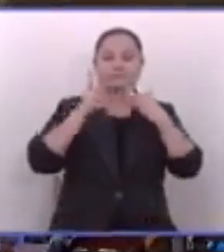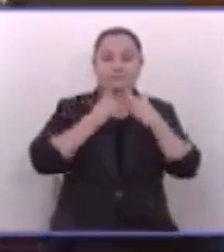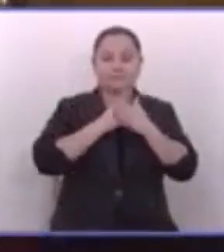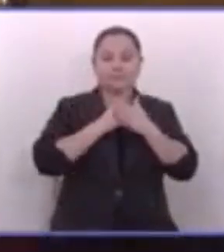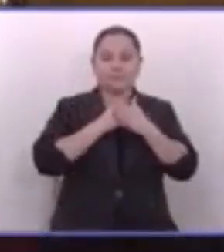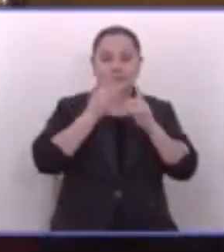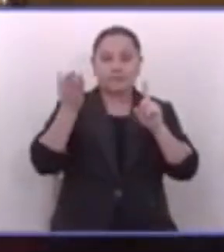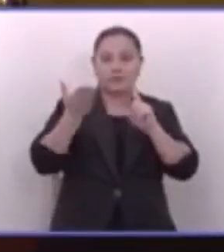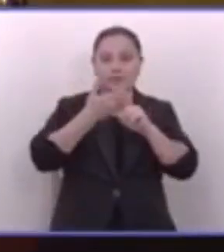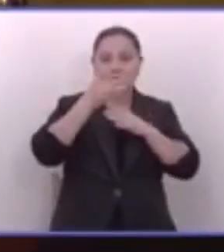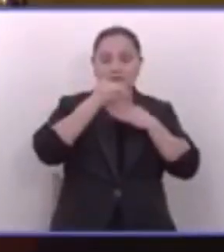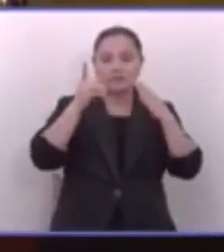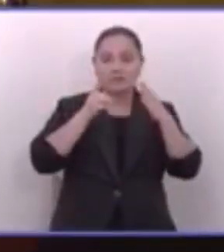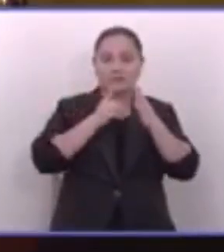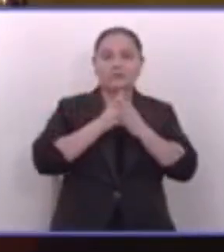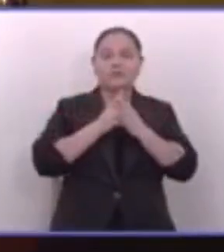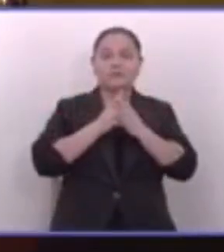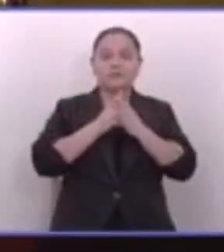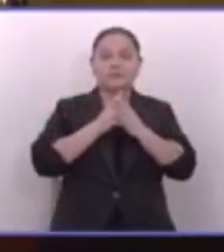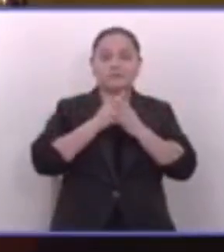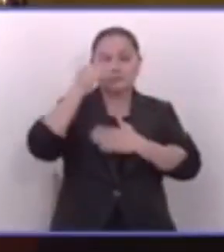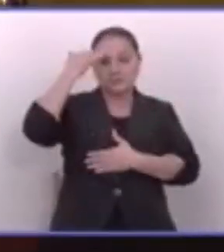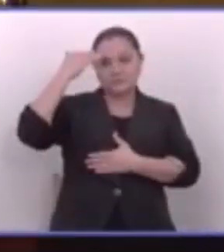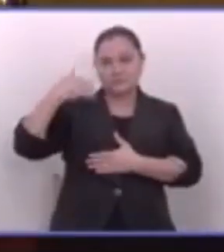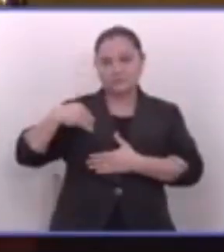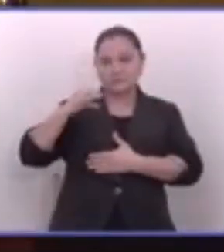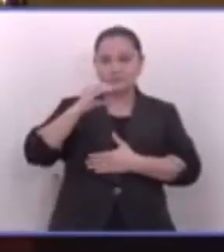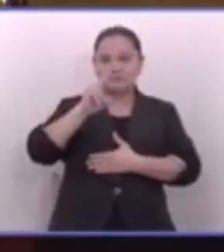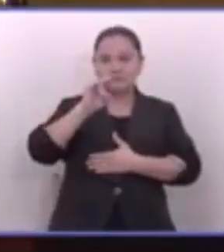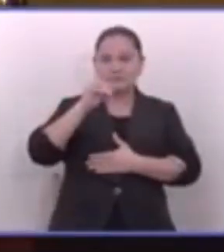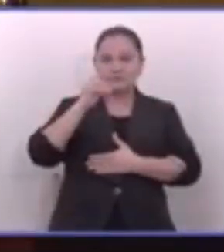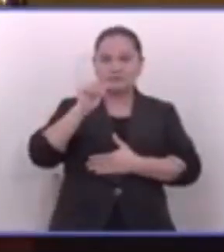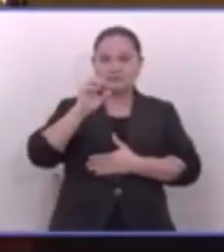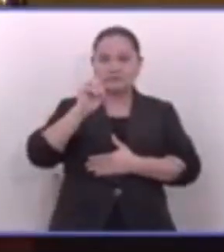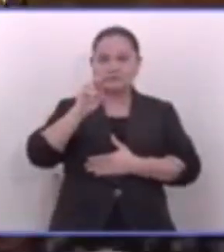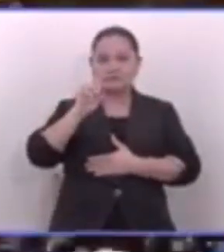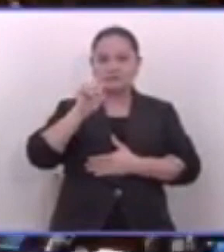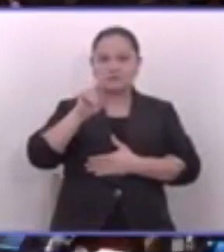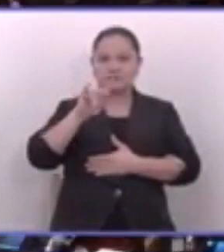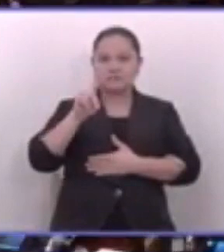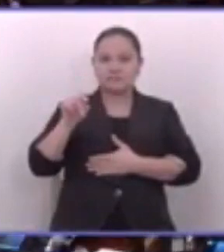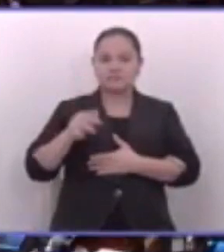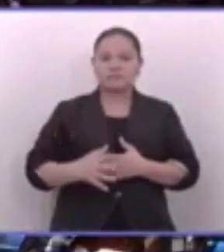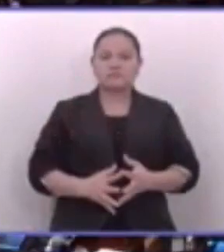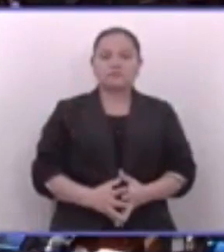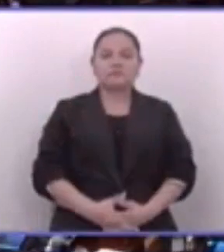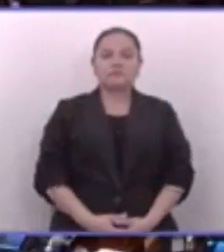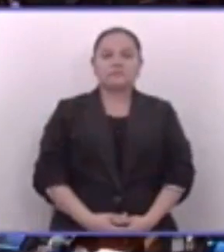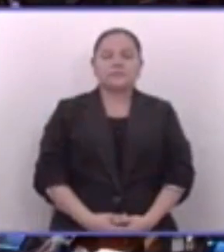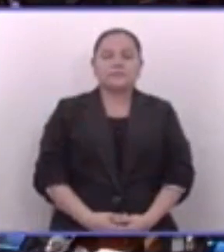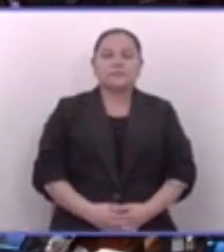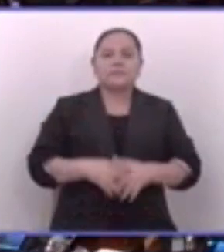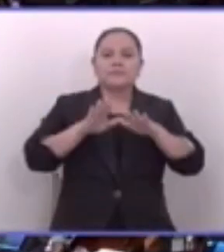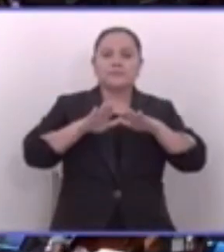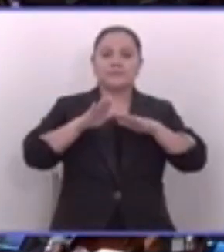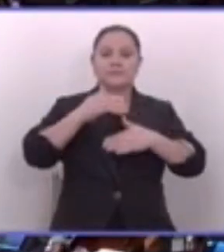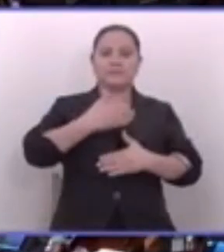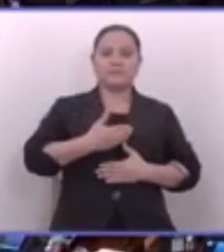Tiene la palabra la diputada Claudia Ortiz. Gracias, presidente.